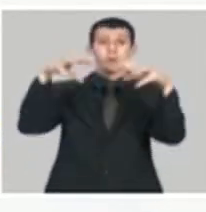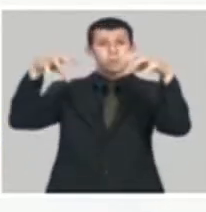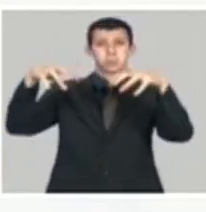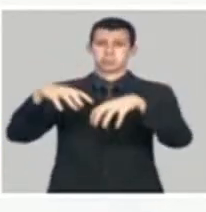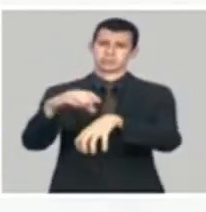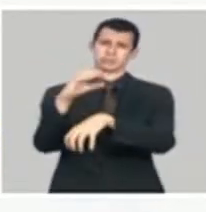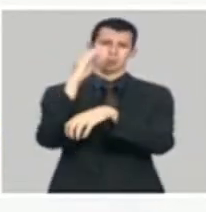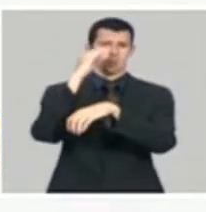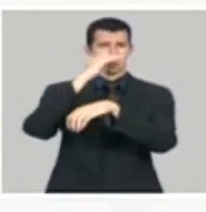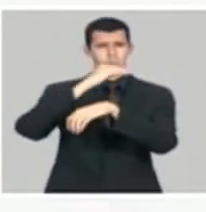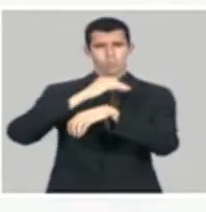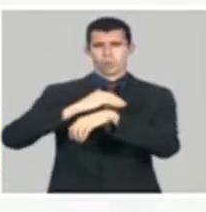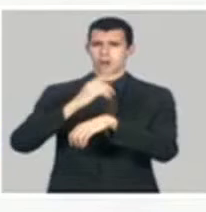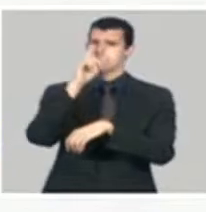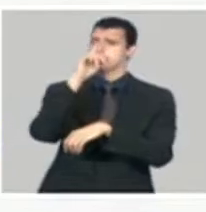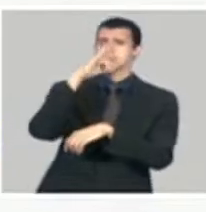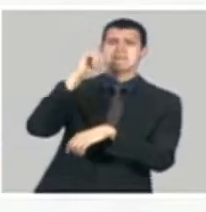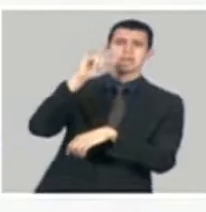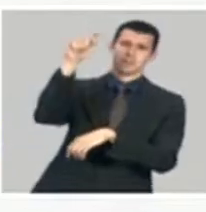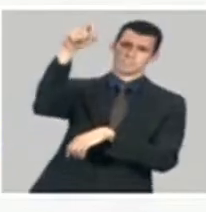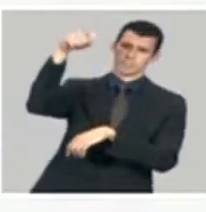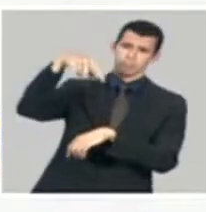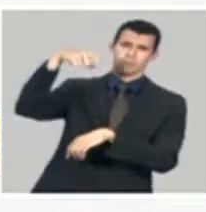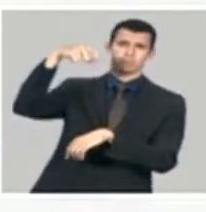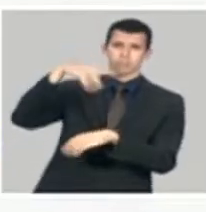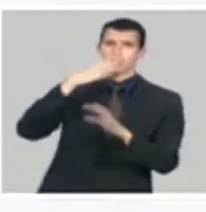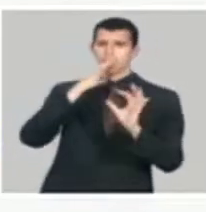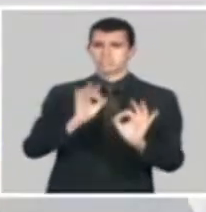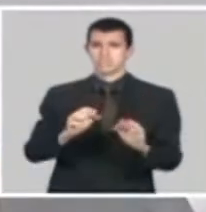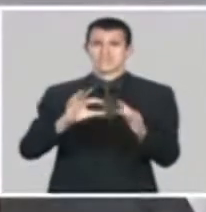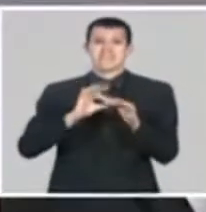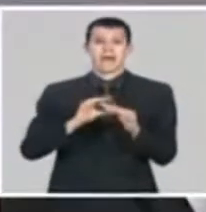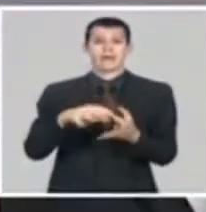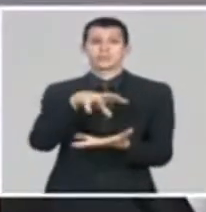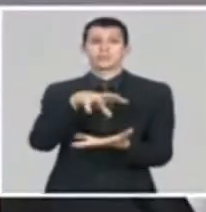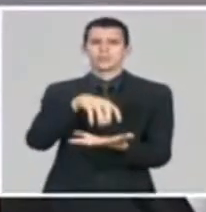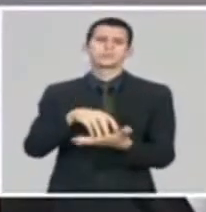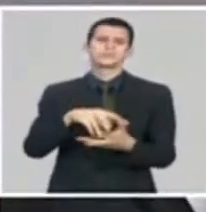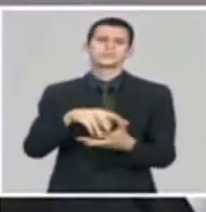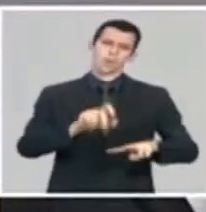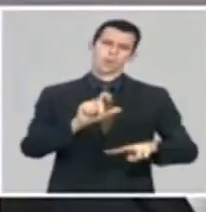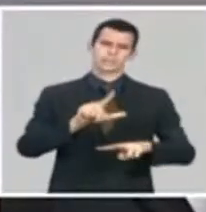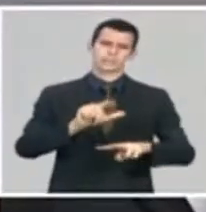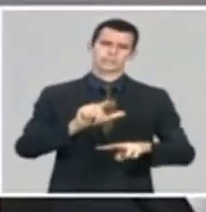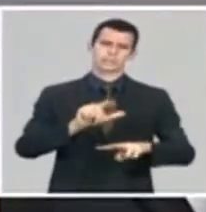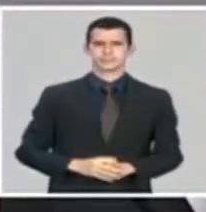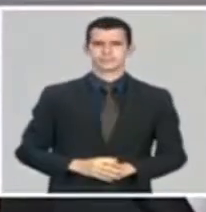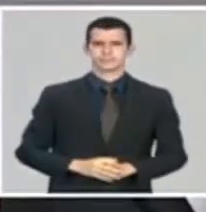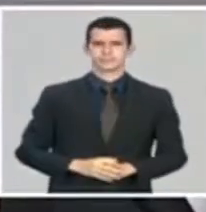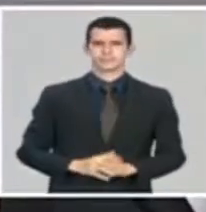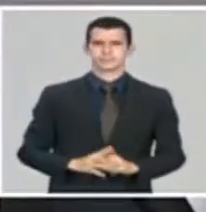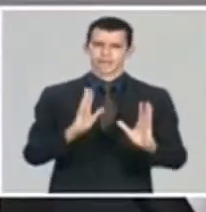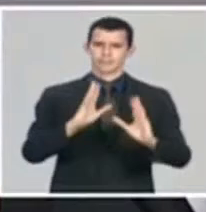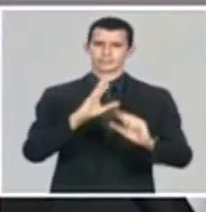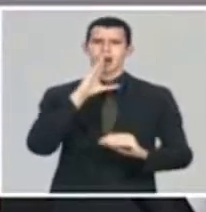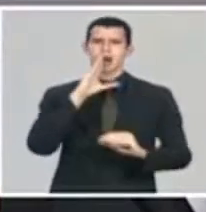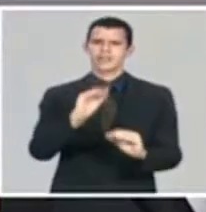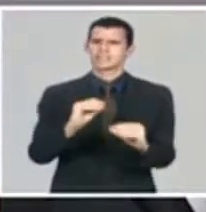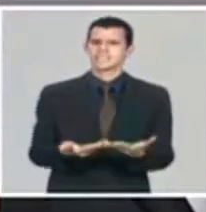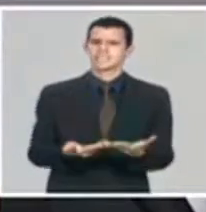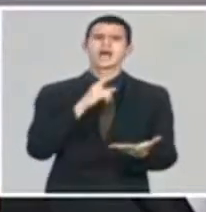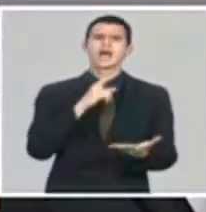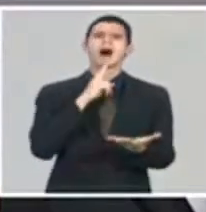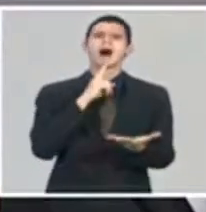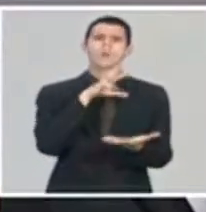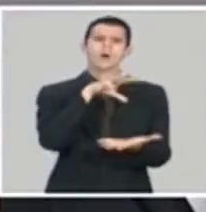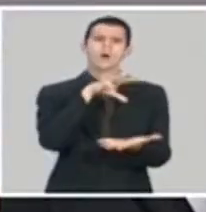en Holguín. En el caso de los embarses. En los embarses en